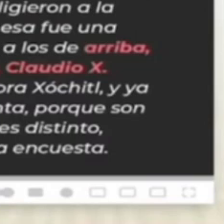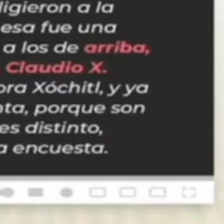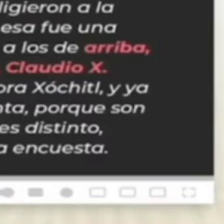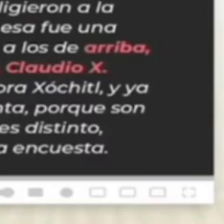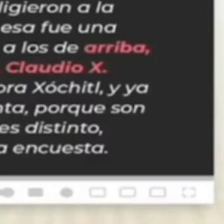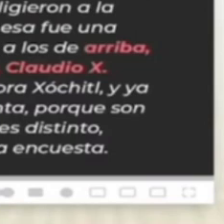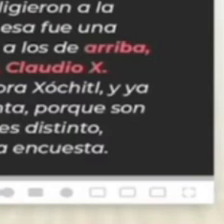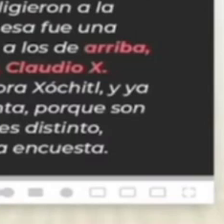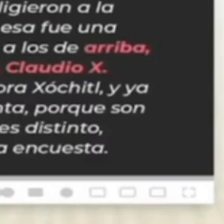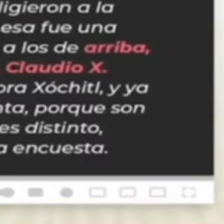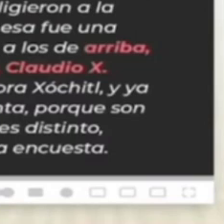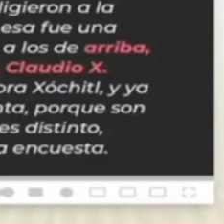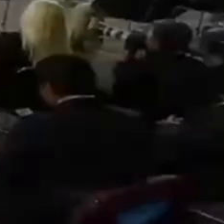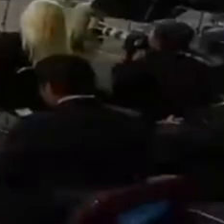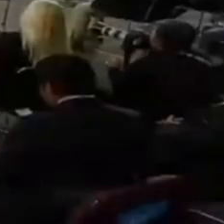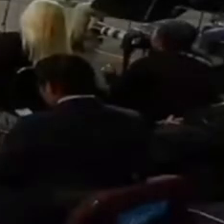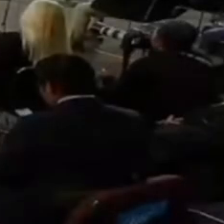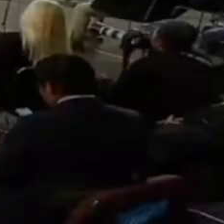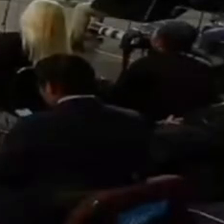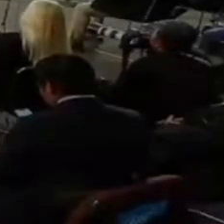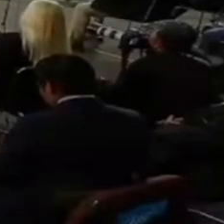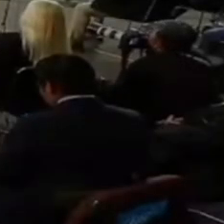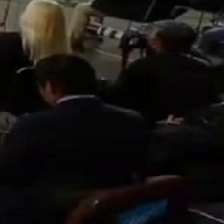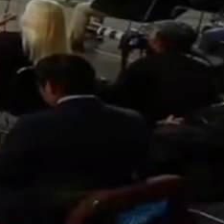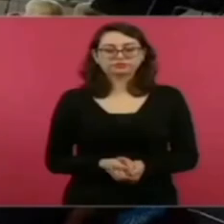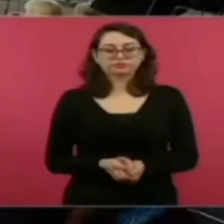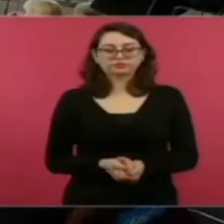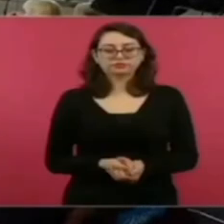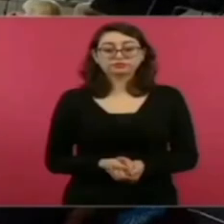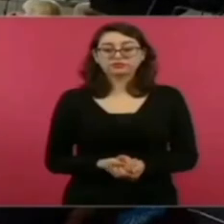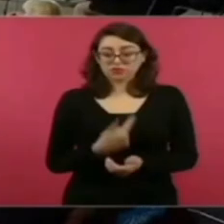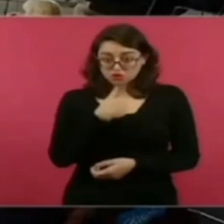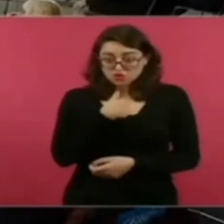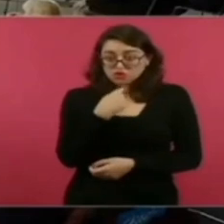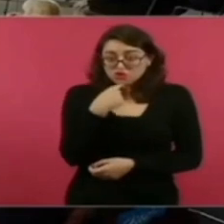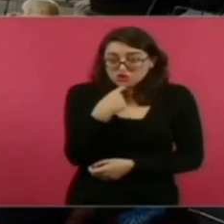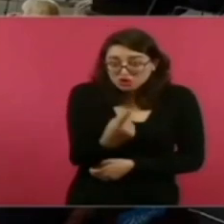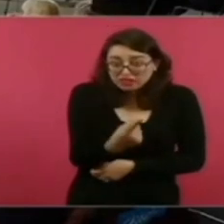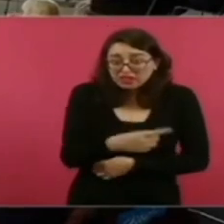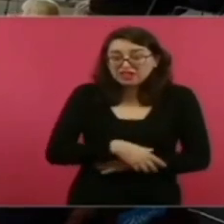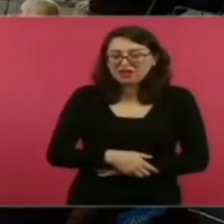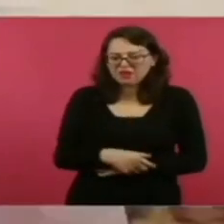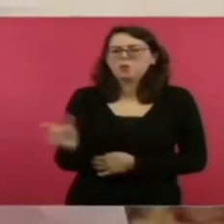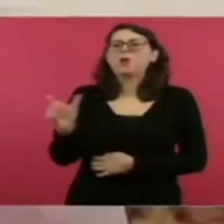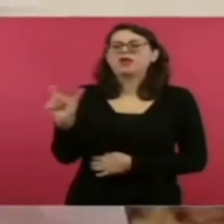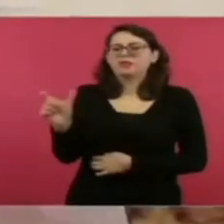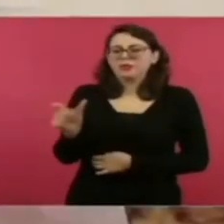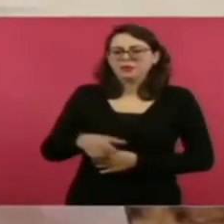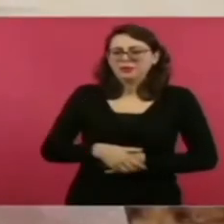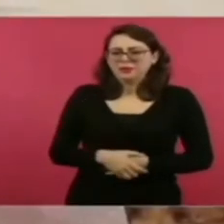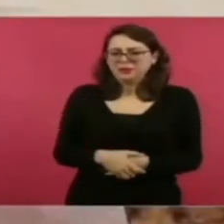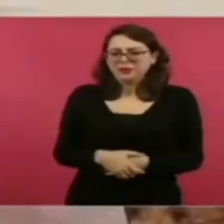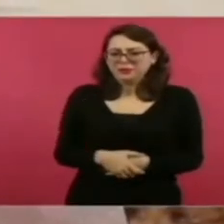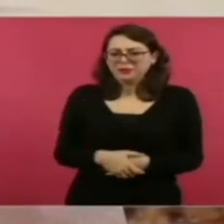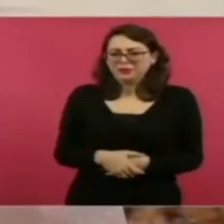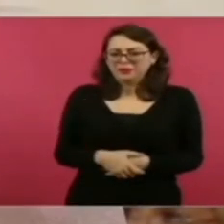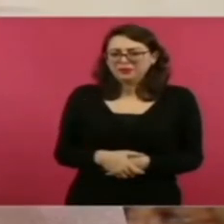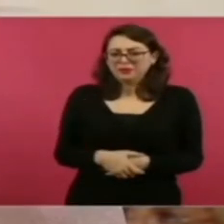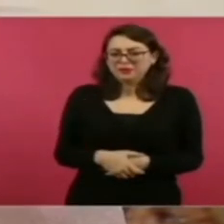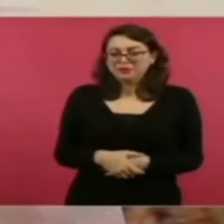¿Cuándo dije eso? ¿No tienes la el video? Pero bueno